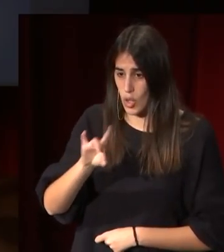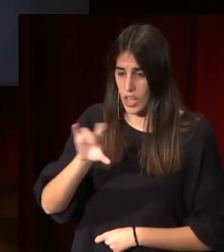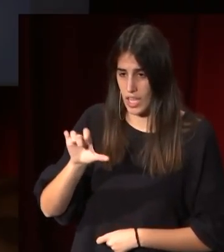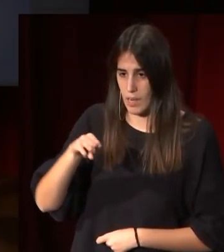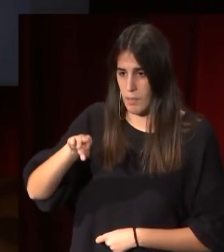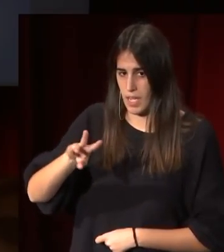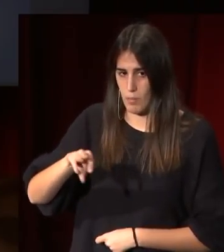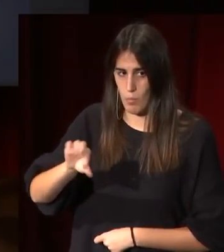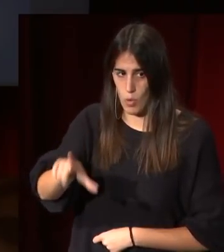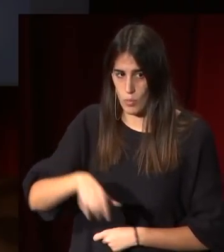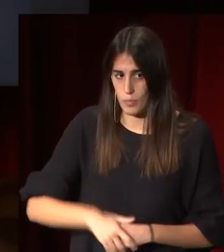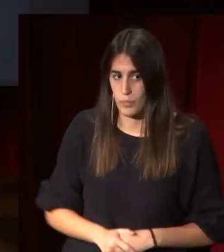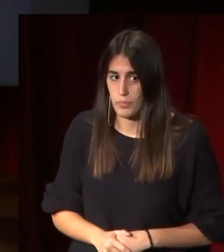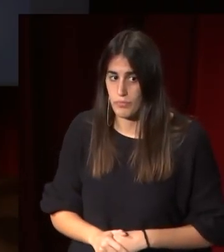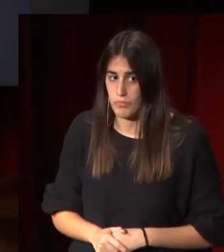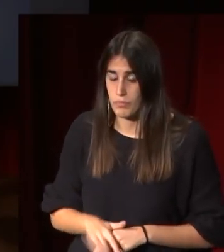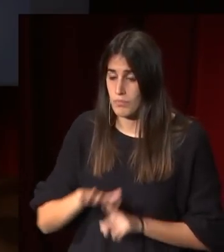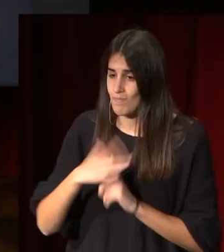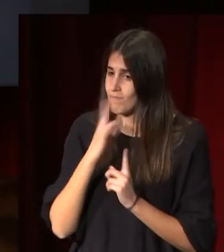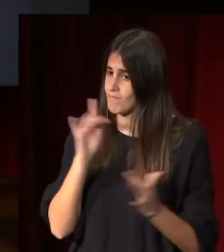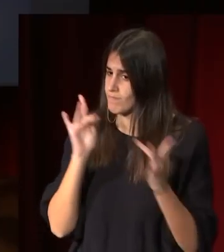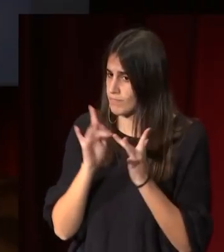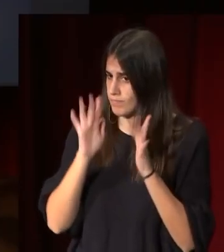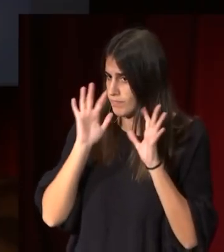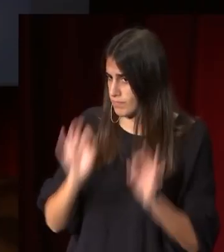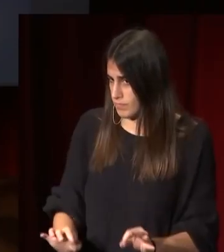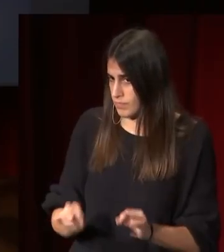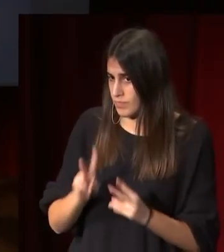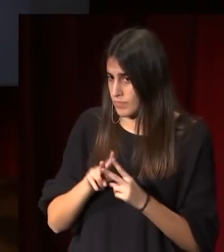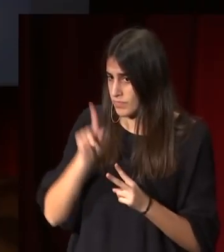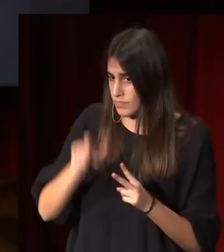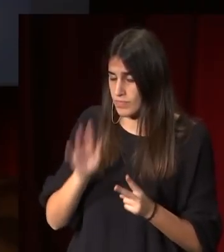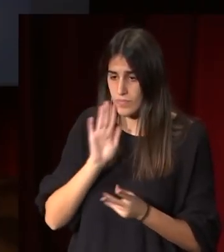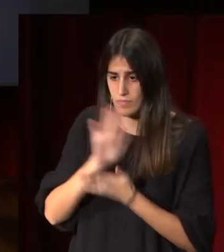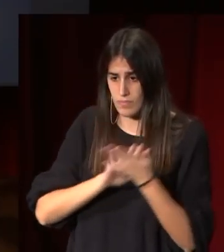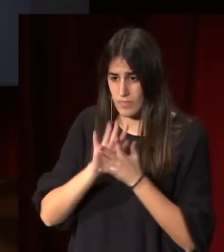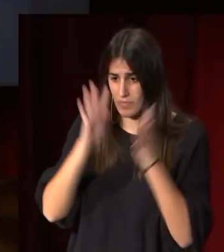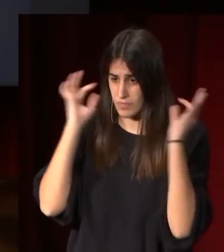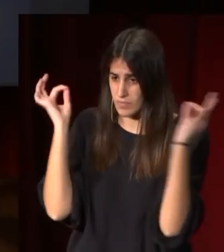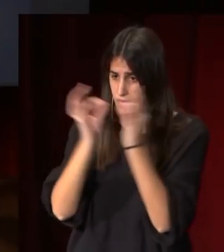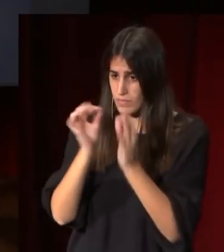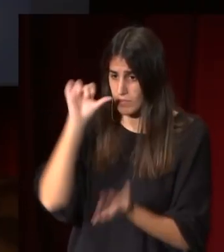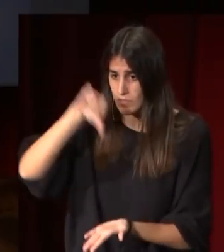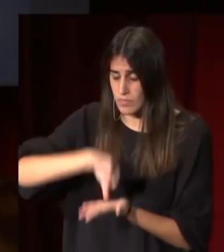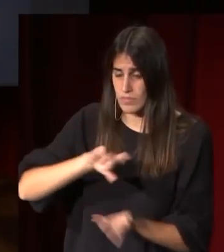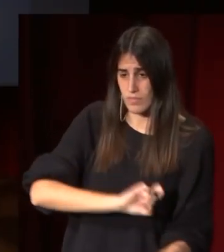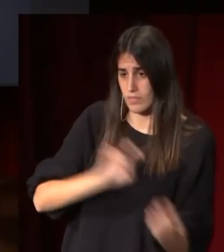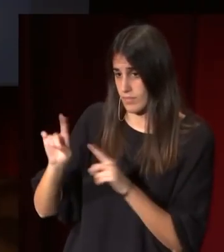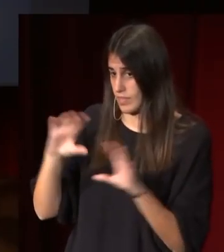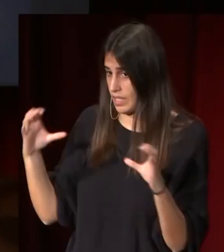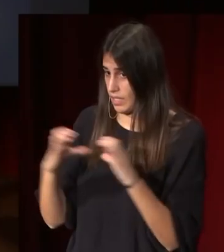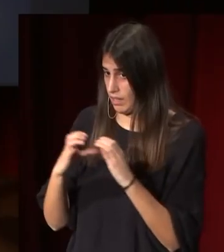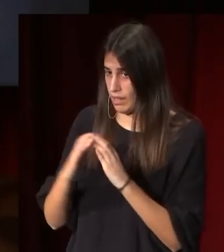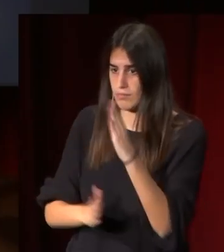relación con el entorno no solamente de Priego, sino de Córdoba, donde completa formación, y luego de Granada, a donde